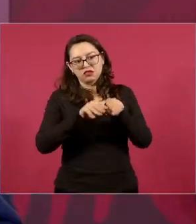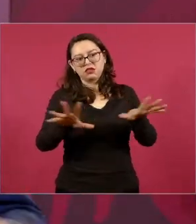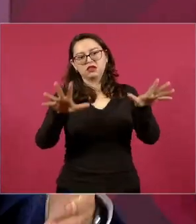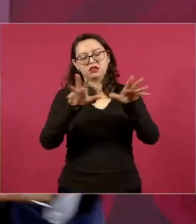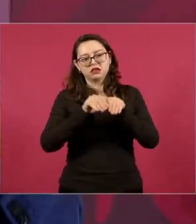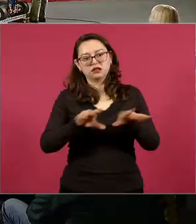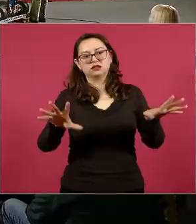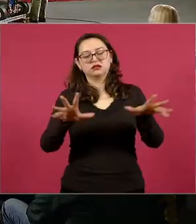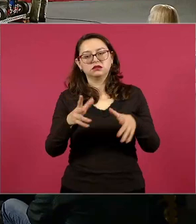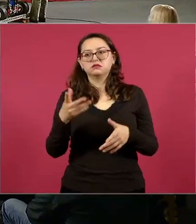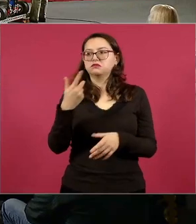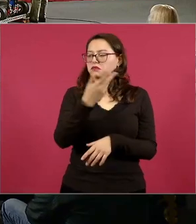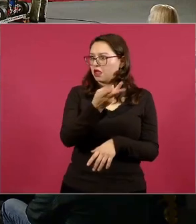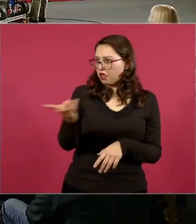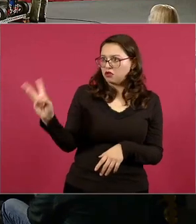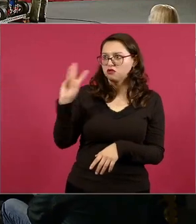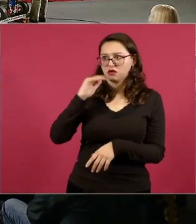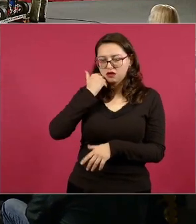para que expongan